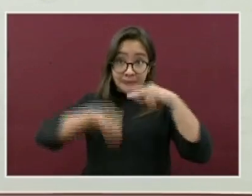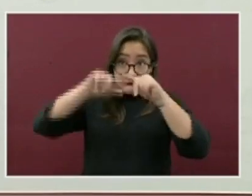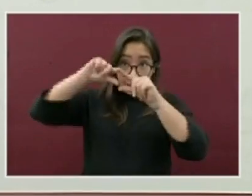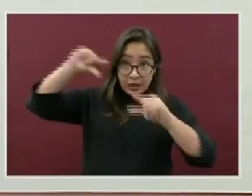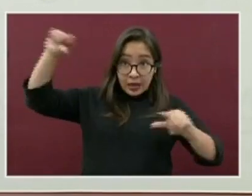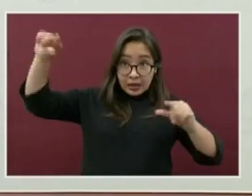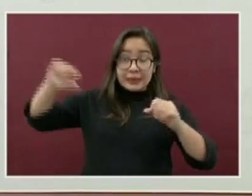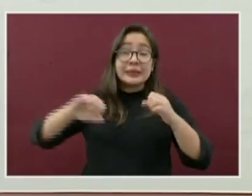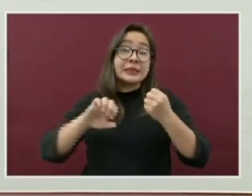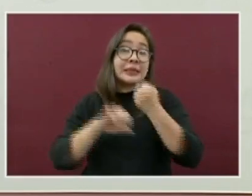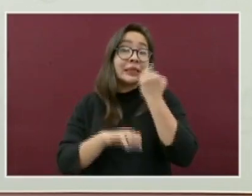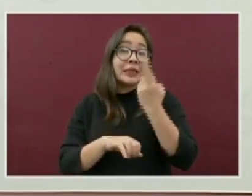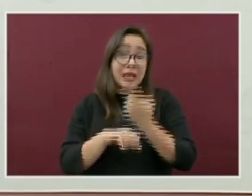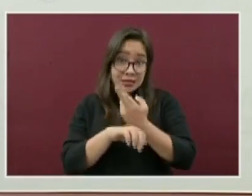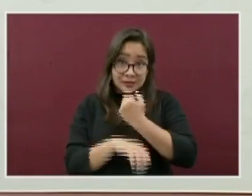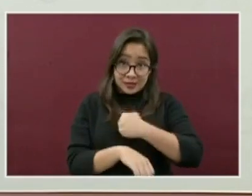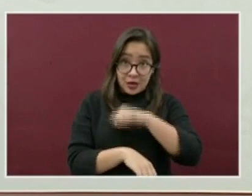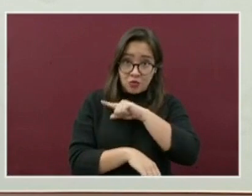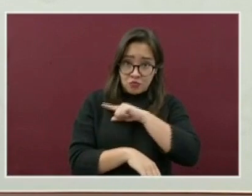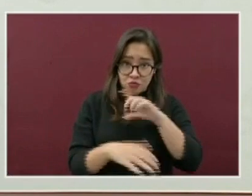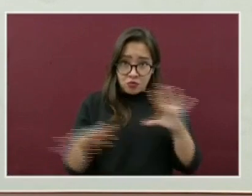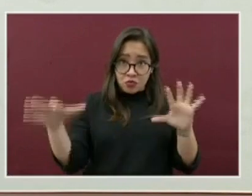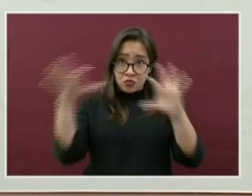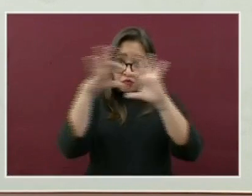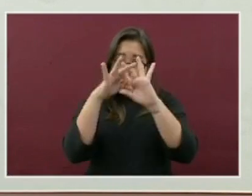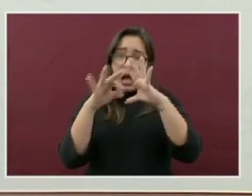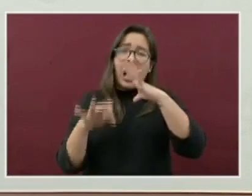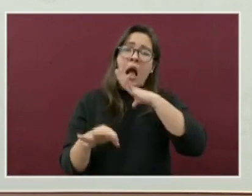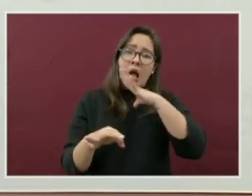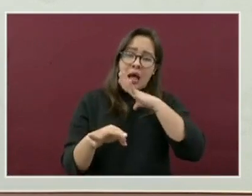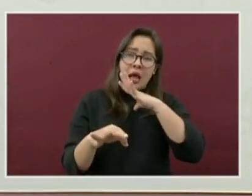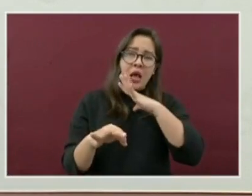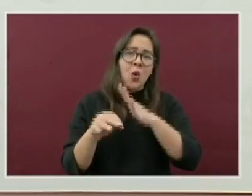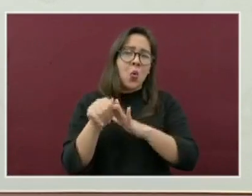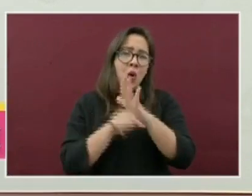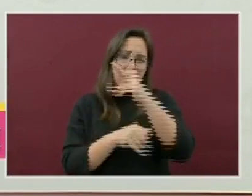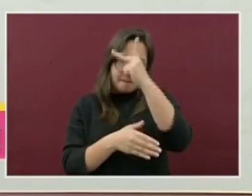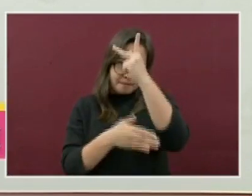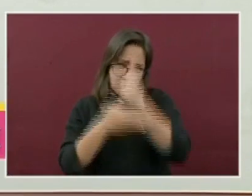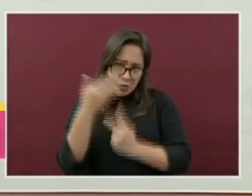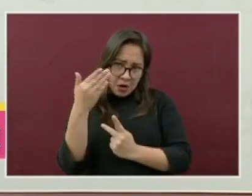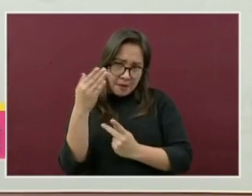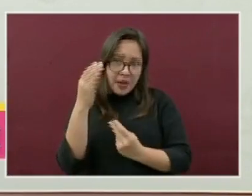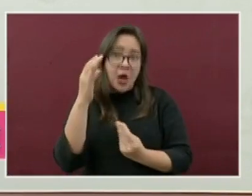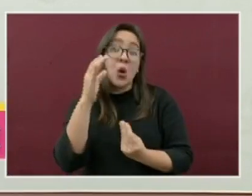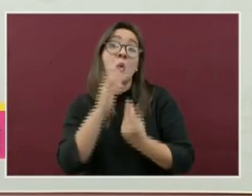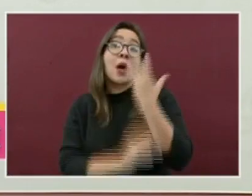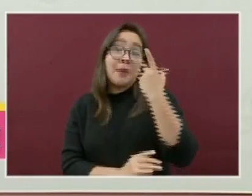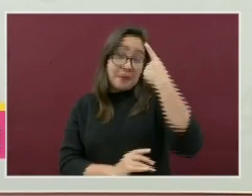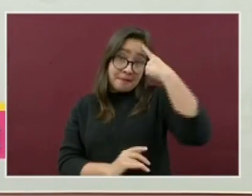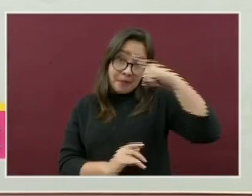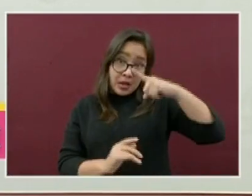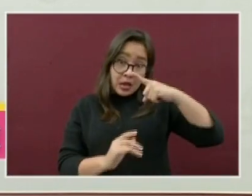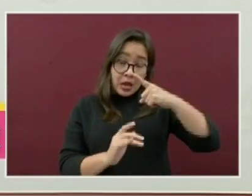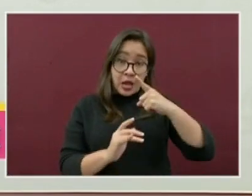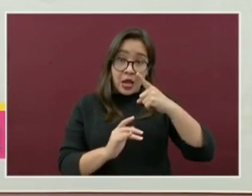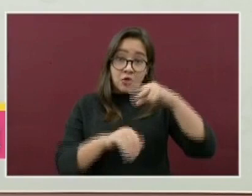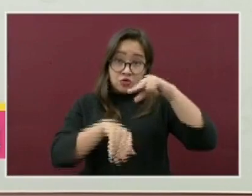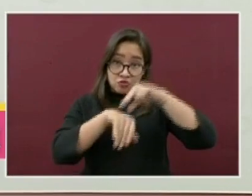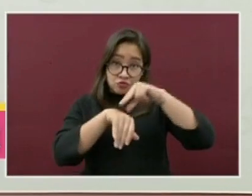Salud, diseñó e implementó un programa de asistencia médica